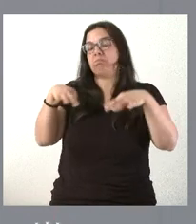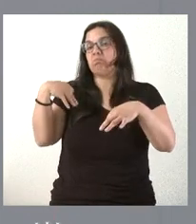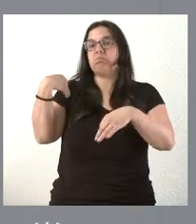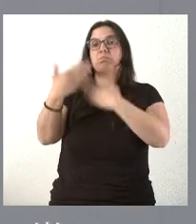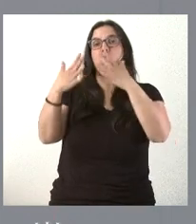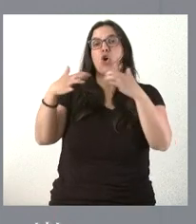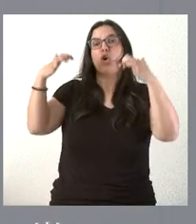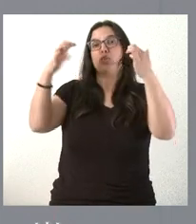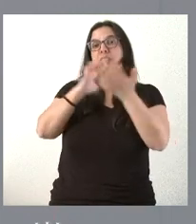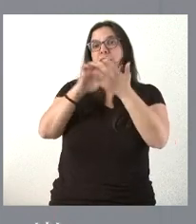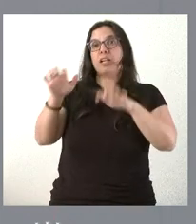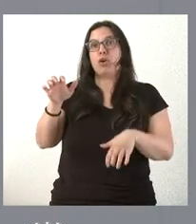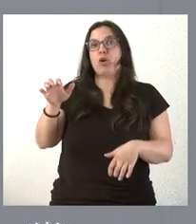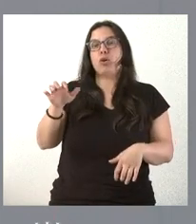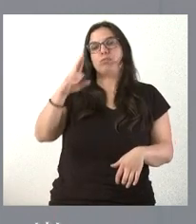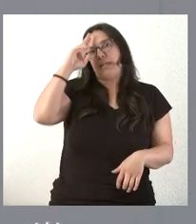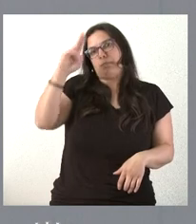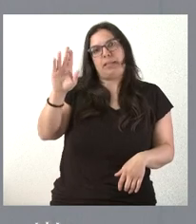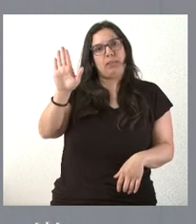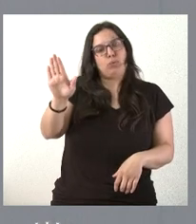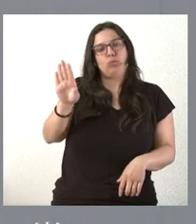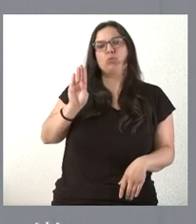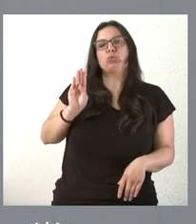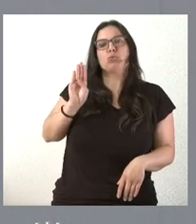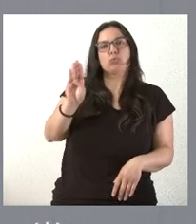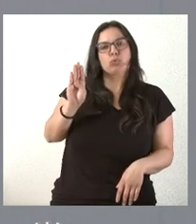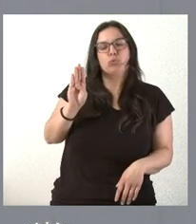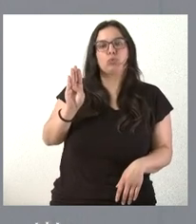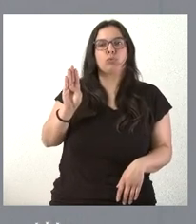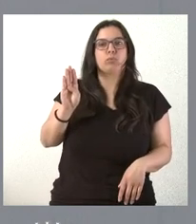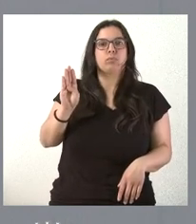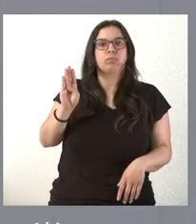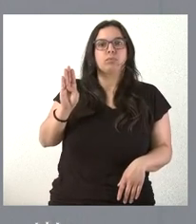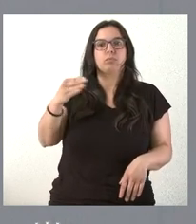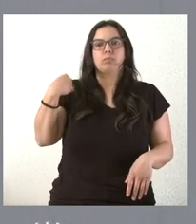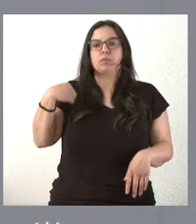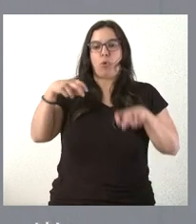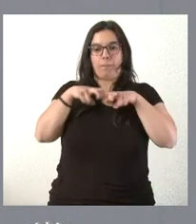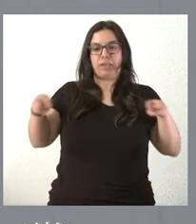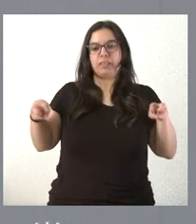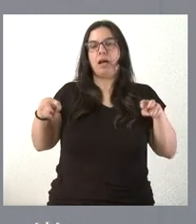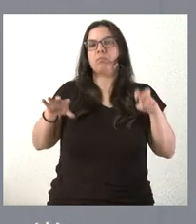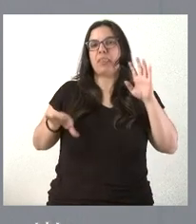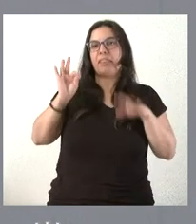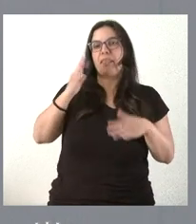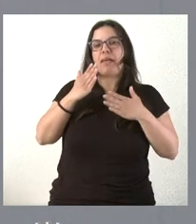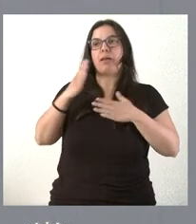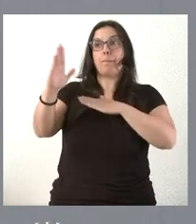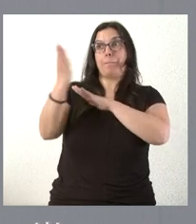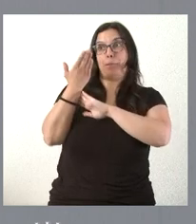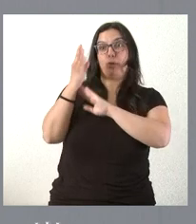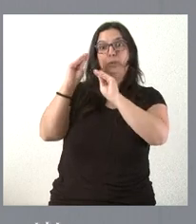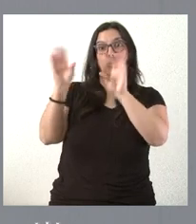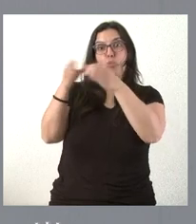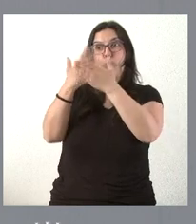Cortes de Castilla y León, pues lo hacemos del respeto. Las Cortes, en su caso, y será la mesa quien lo determine, pues estudiará esa solicitud,